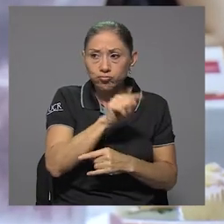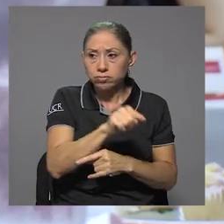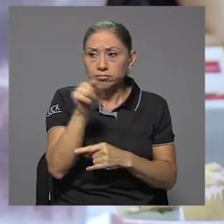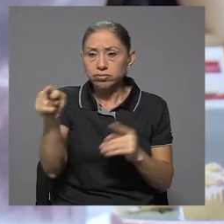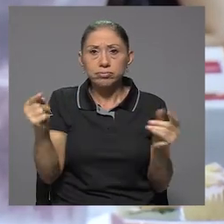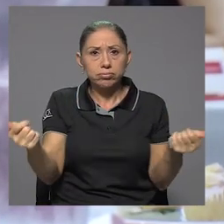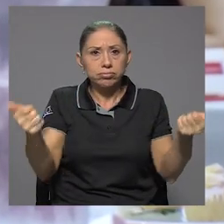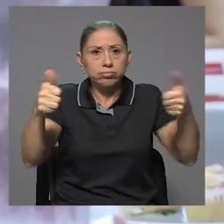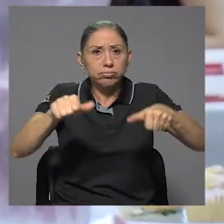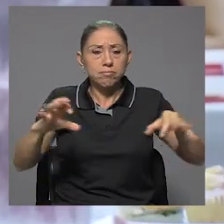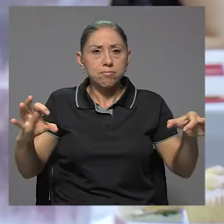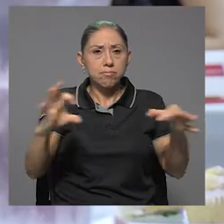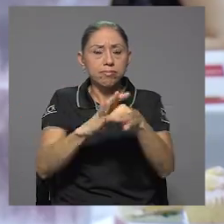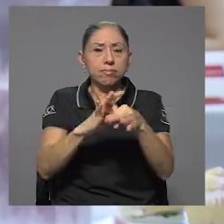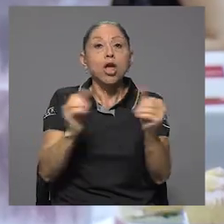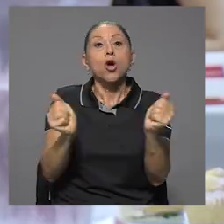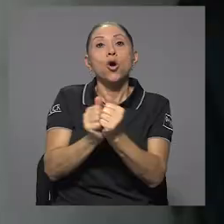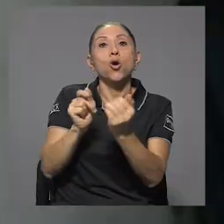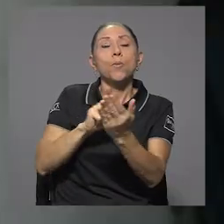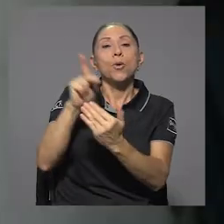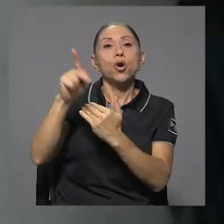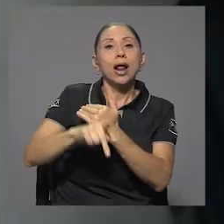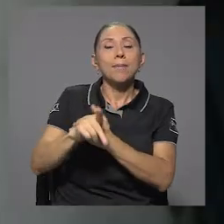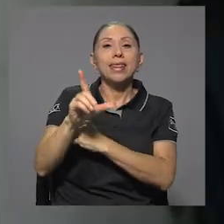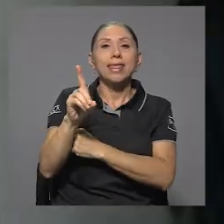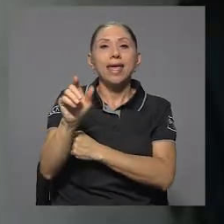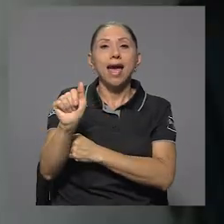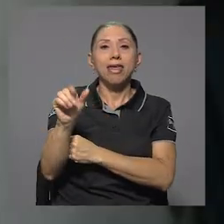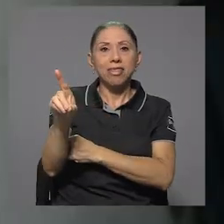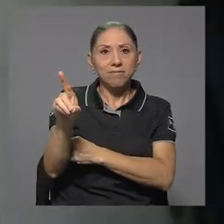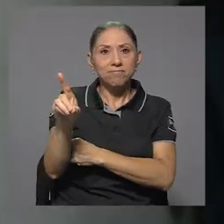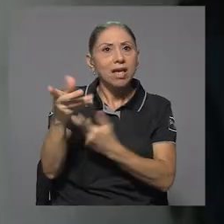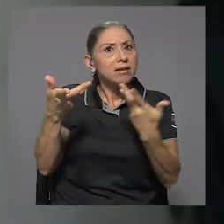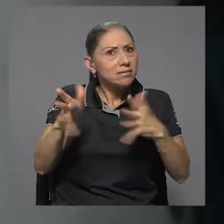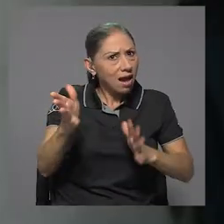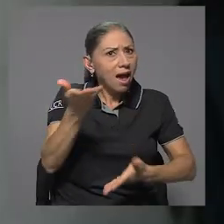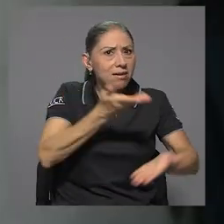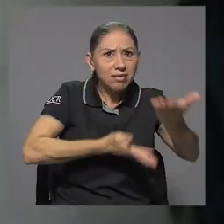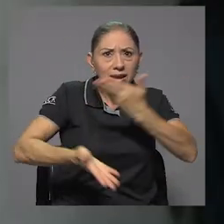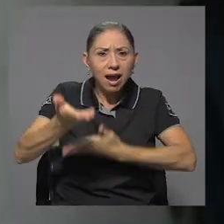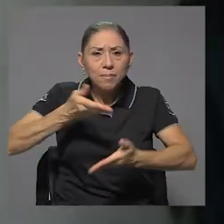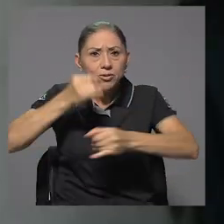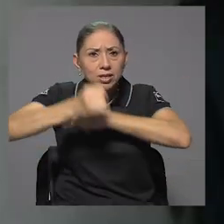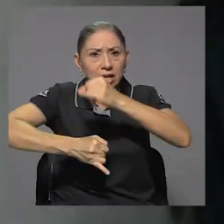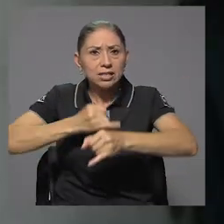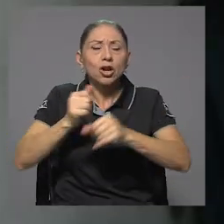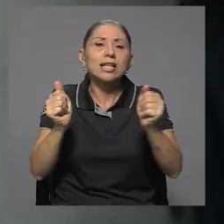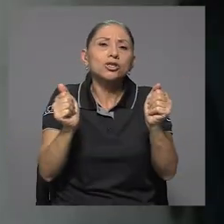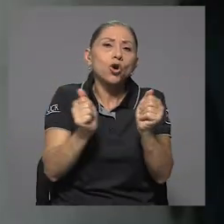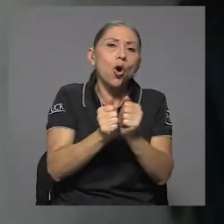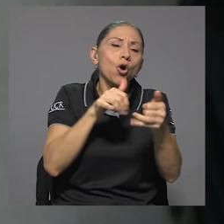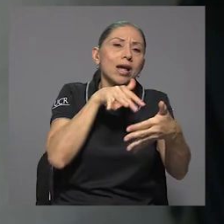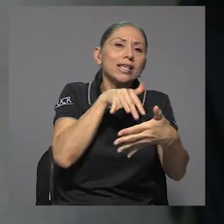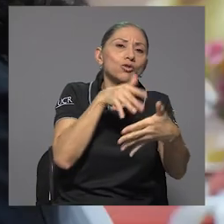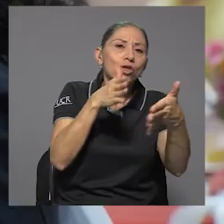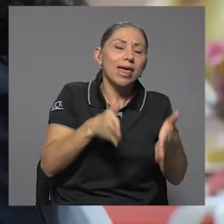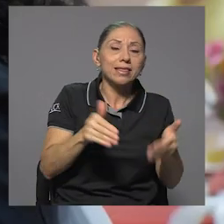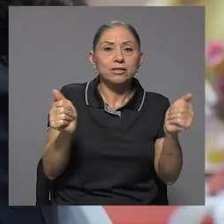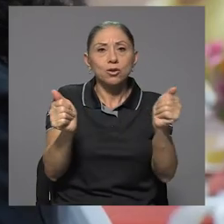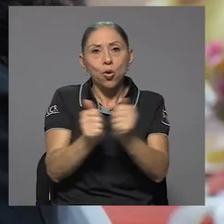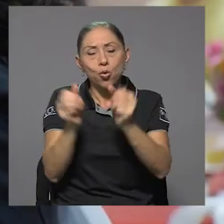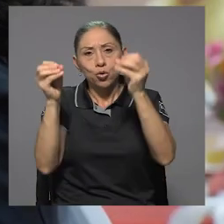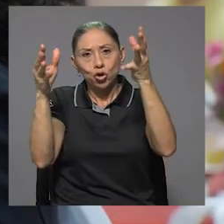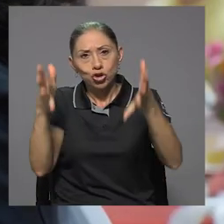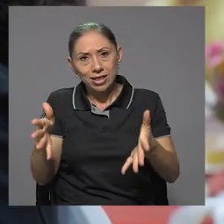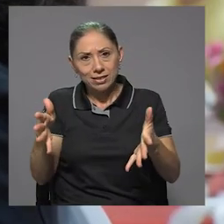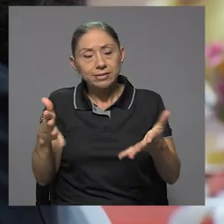un programa con la DAD. Entonces se han realizado intercambios internacionales con estudiantes, con docentes. Se está